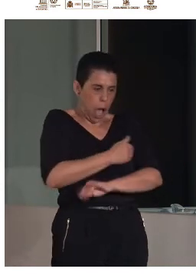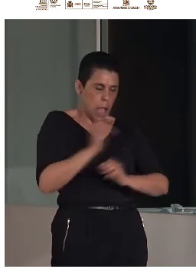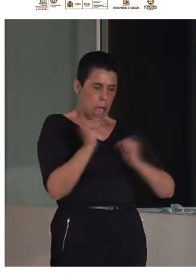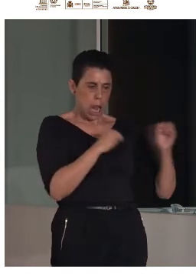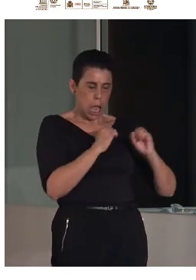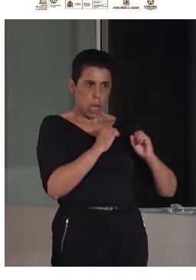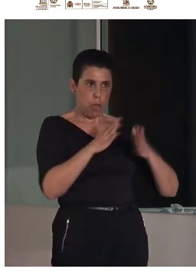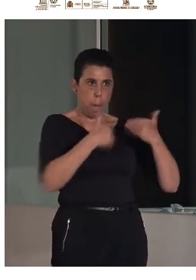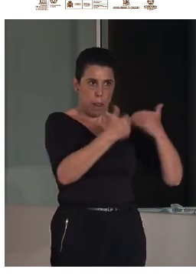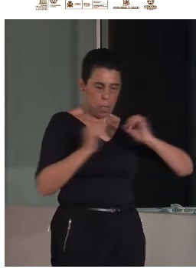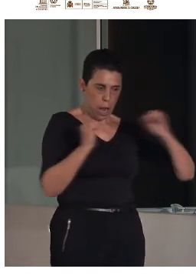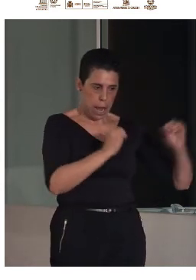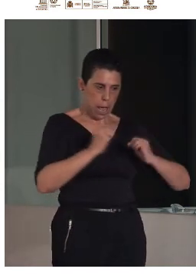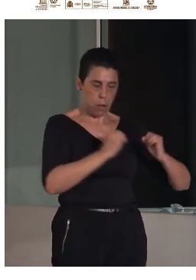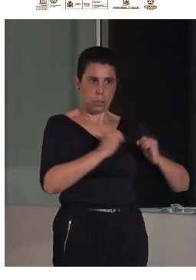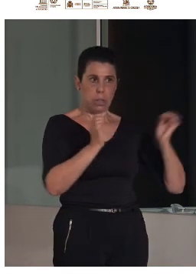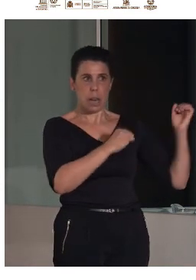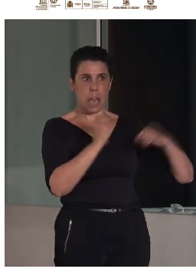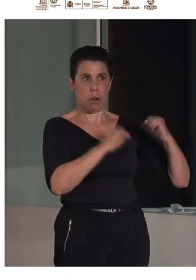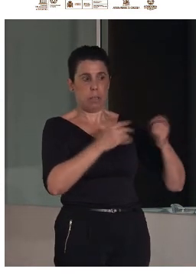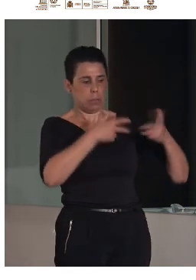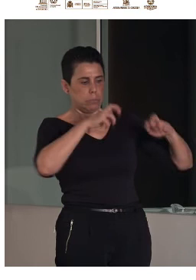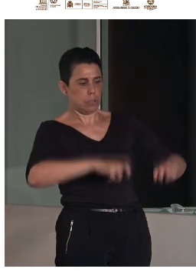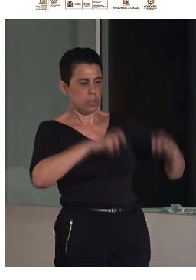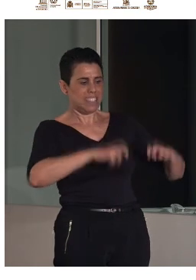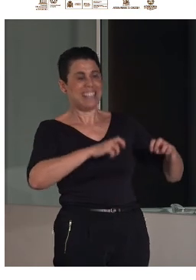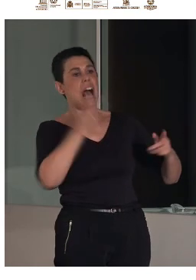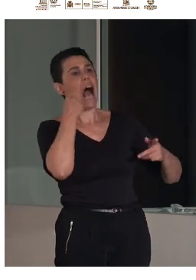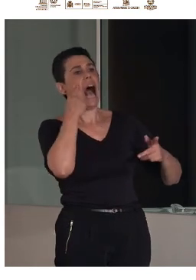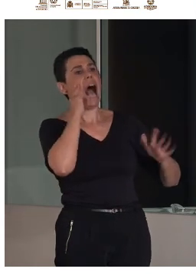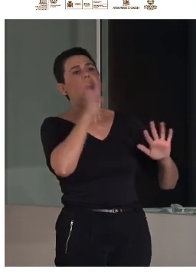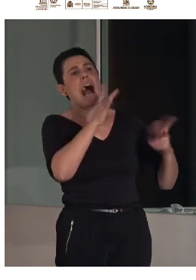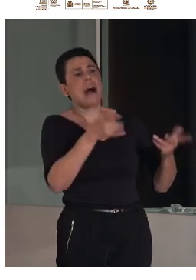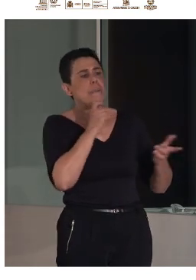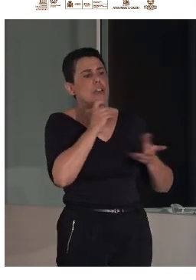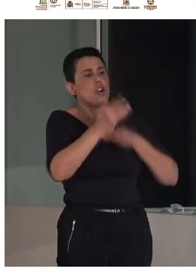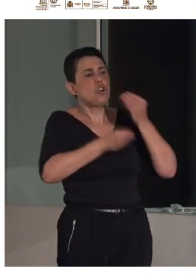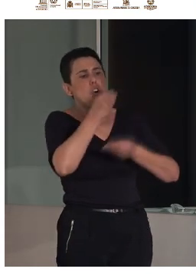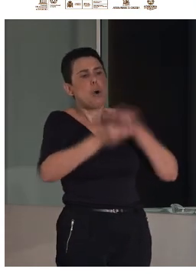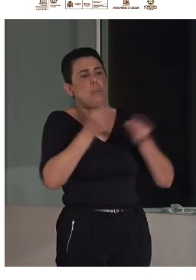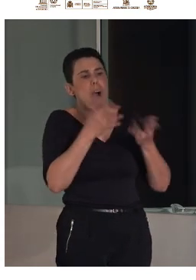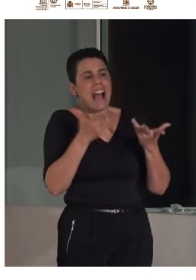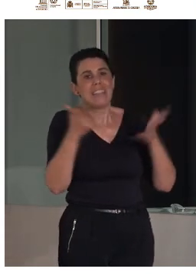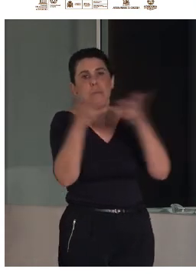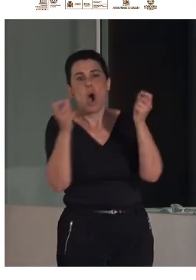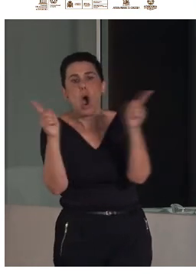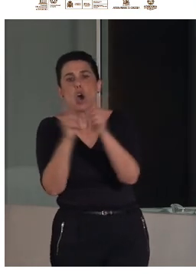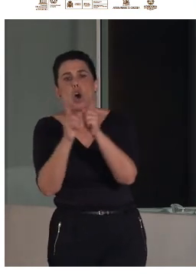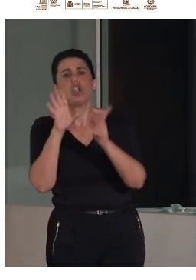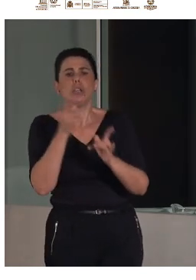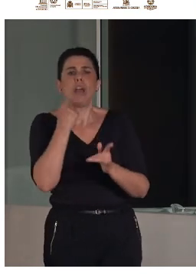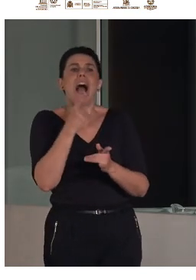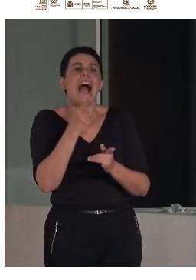un proceso de negociación para decir oye debemos llegar hasta este punto pero no podemos dejar de decir estas cosas y por supuesto